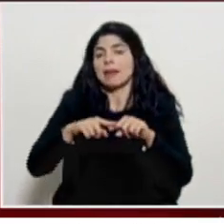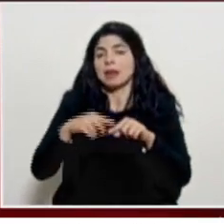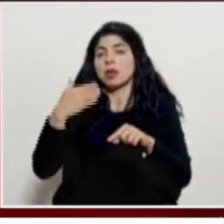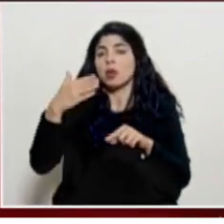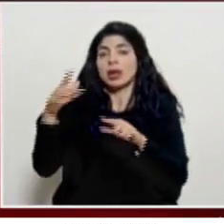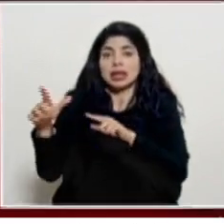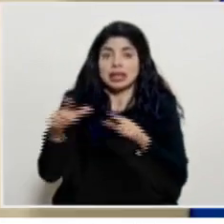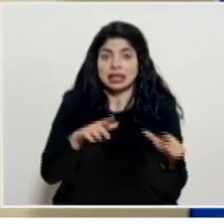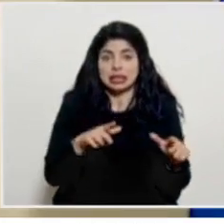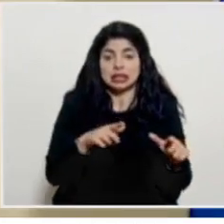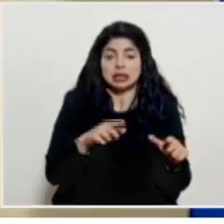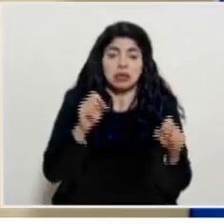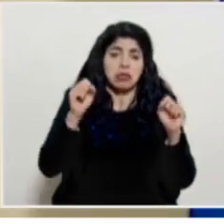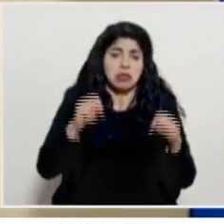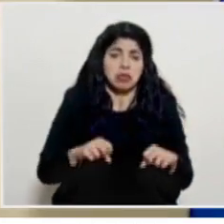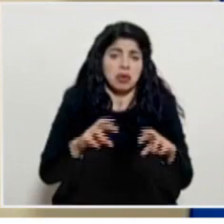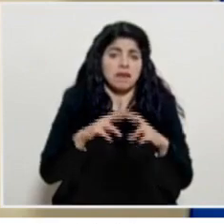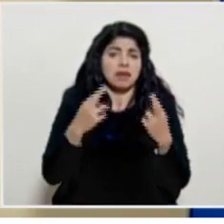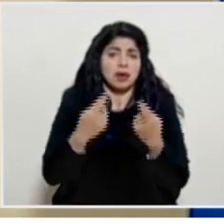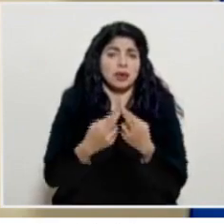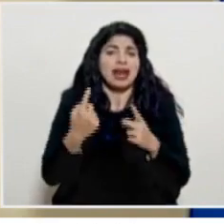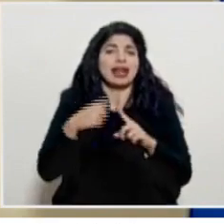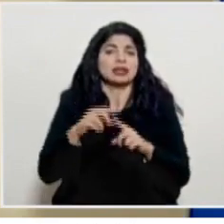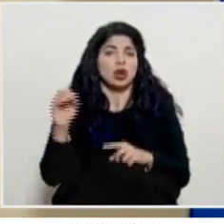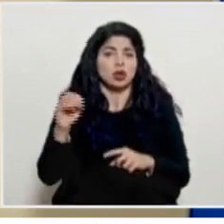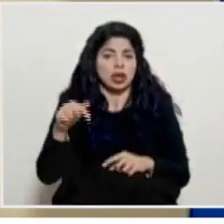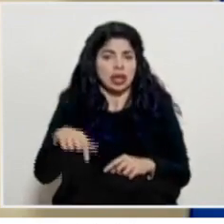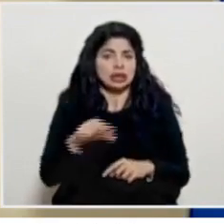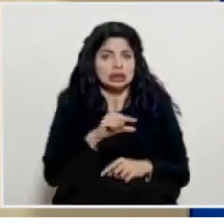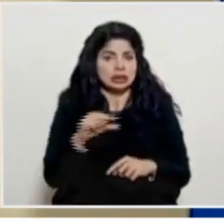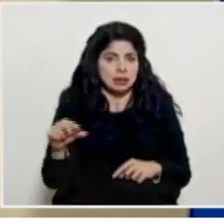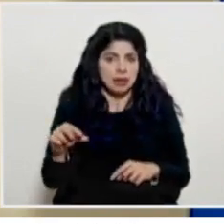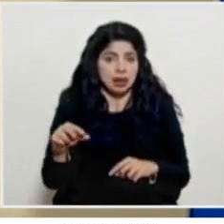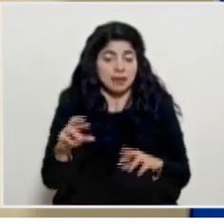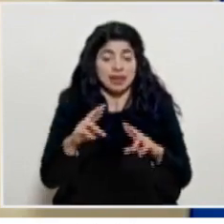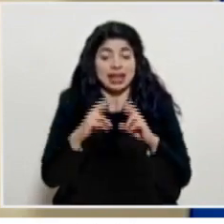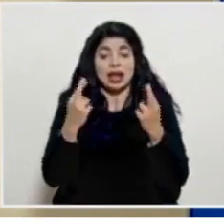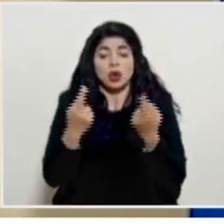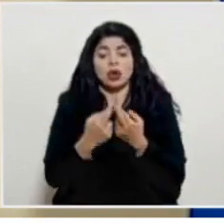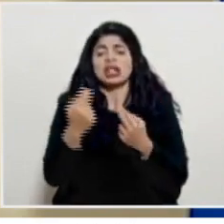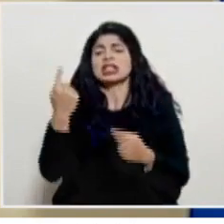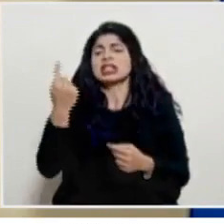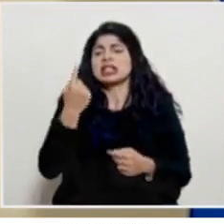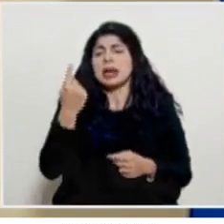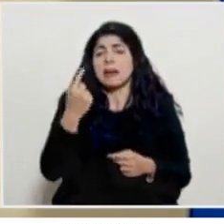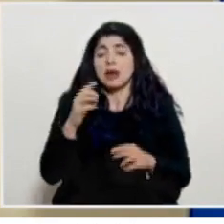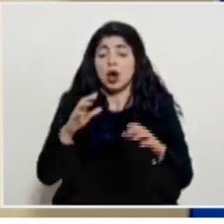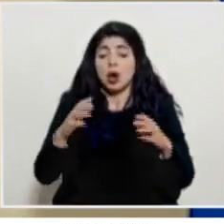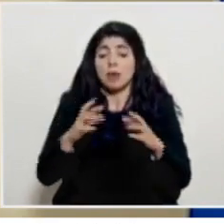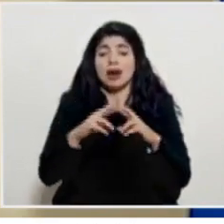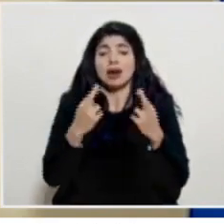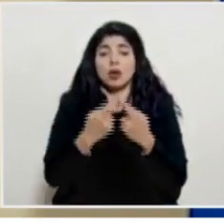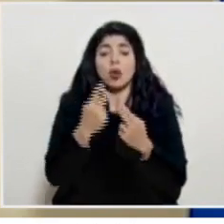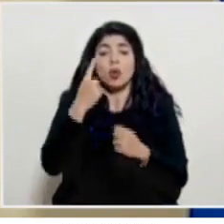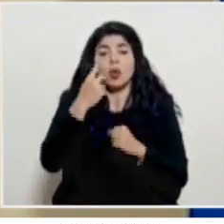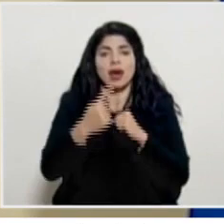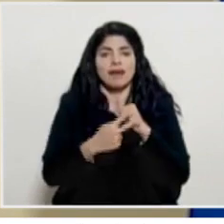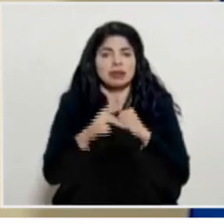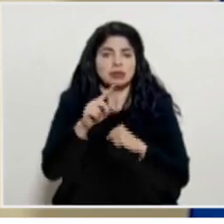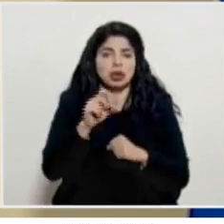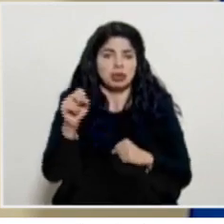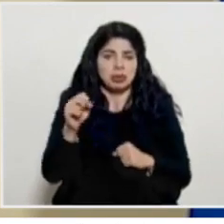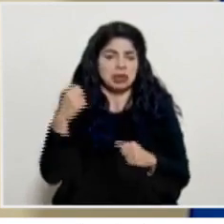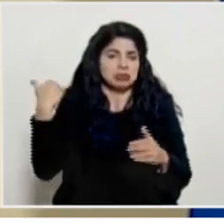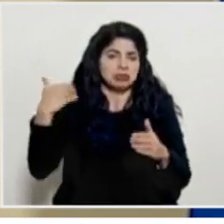salga podemos hacer una reunión también extraordinaria esta misma semana las reuniones las tenemos generalmente la comisión se reúne una vez al mes en tiempos